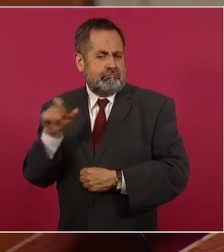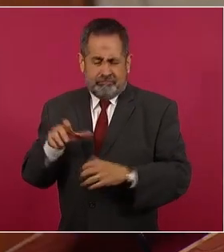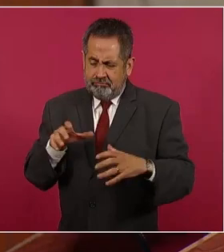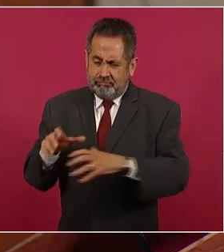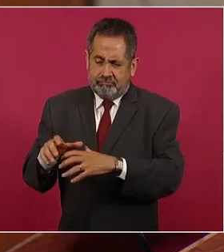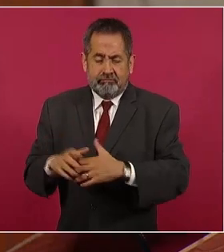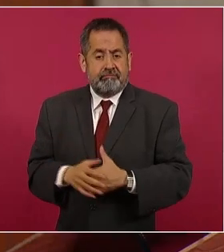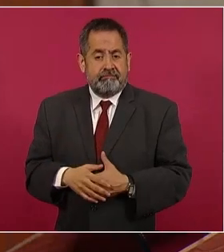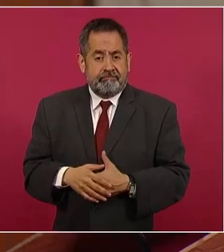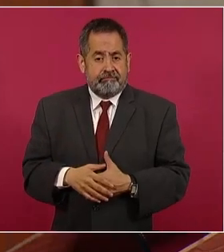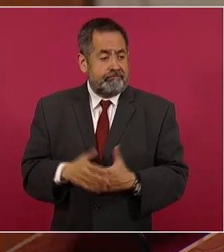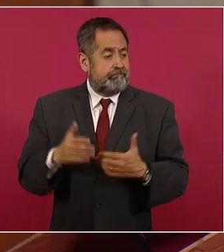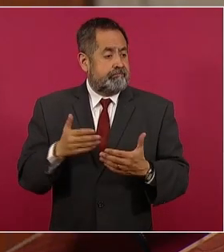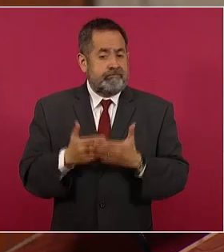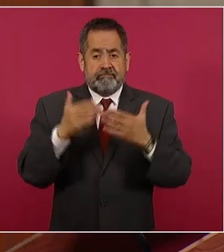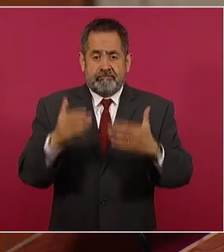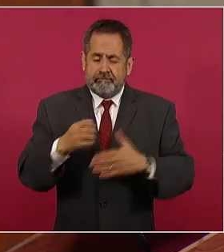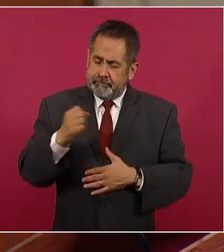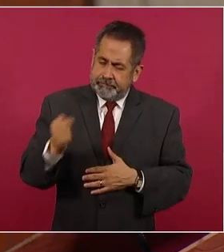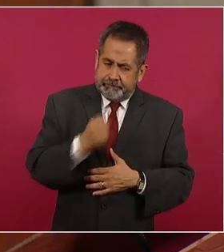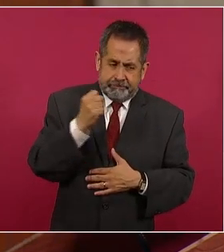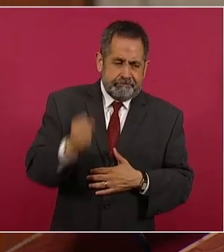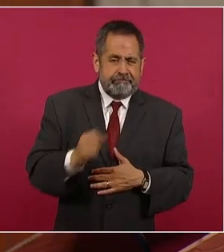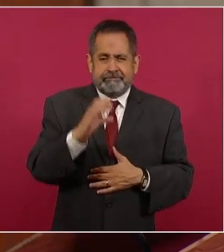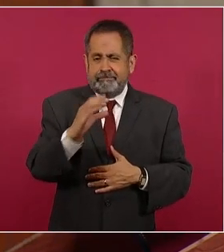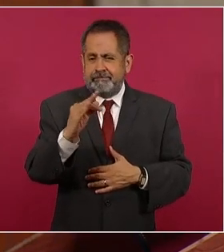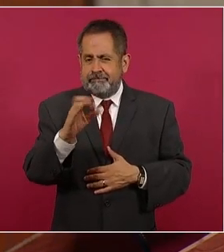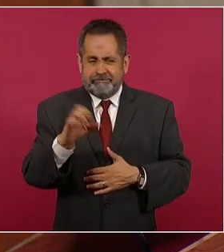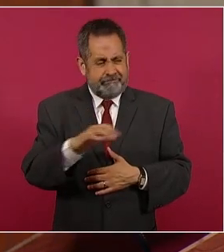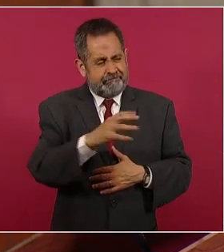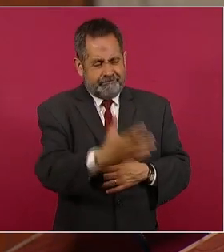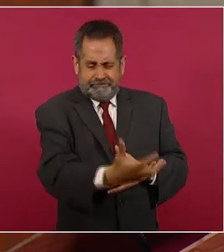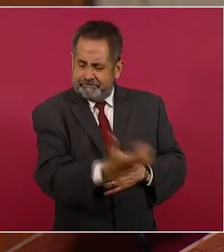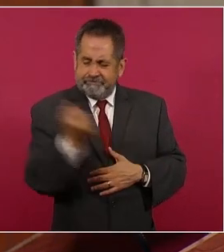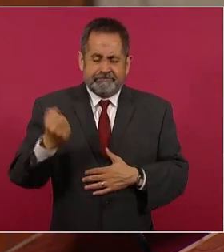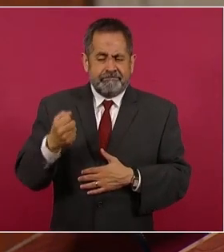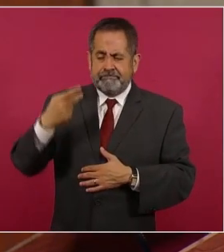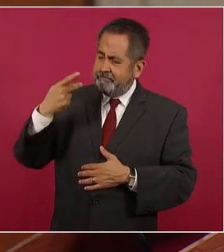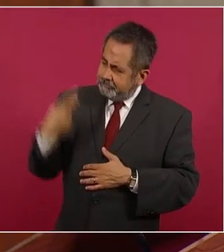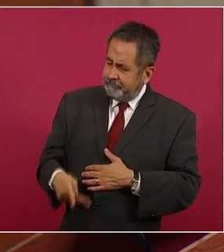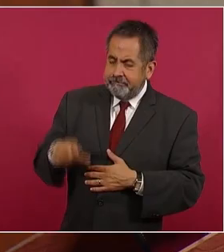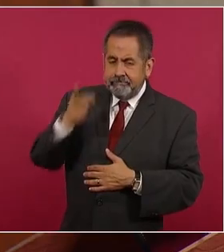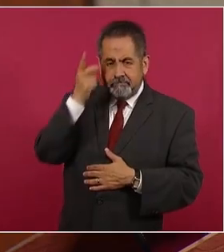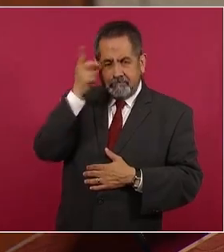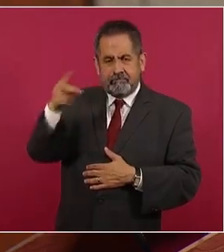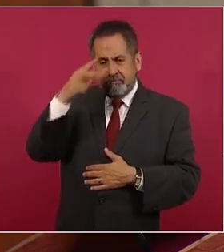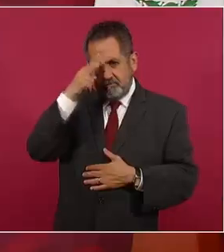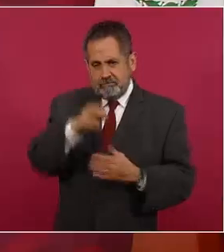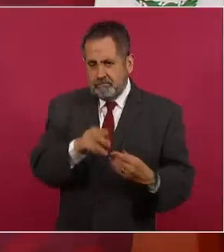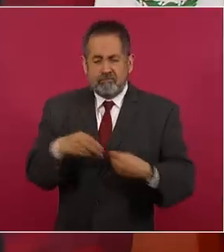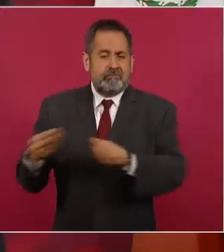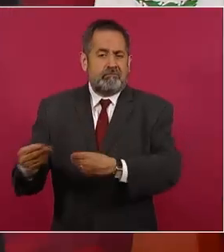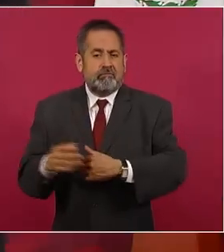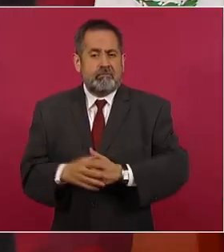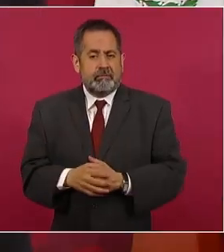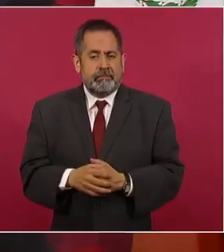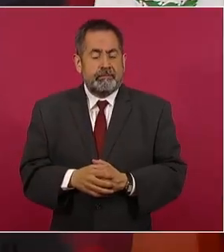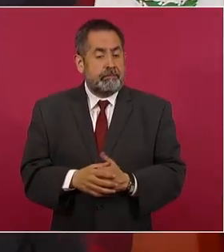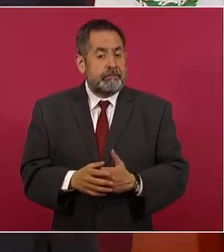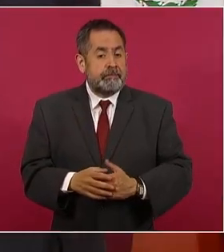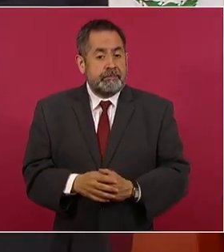Hoy le tocó, por fortuna, a la energía eléctrica. Pueblo de México, los dispenso.